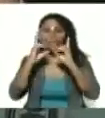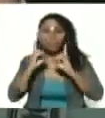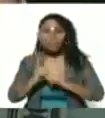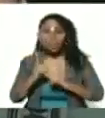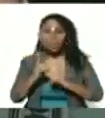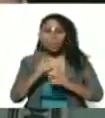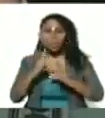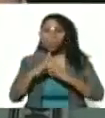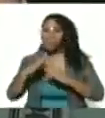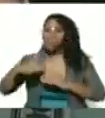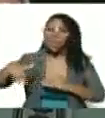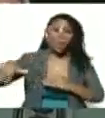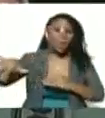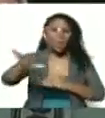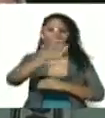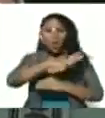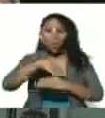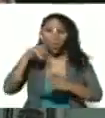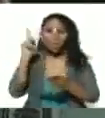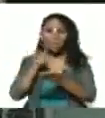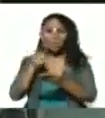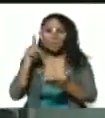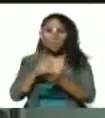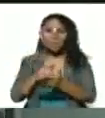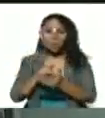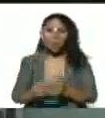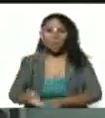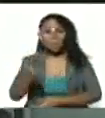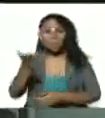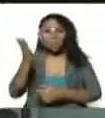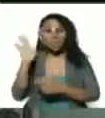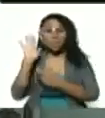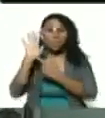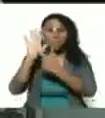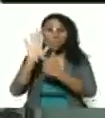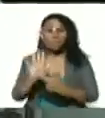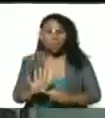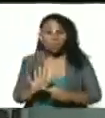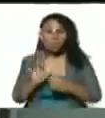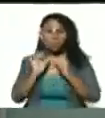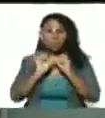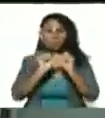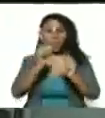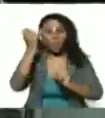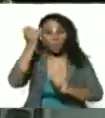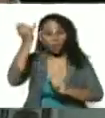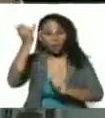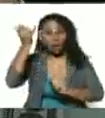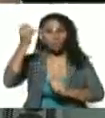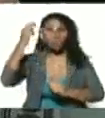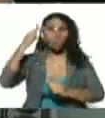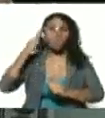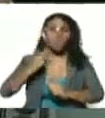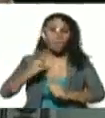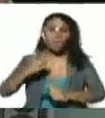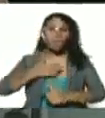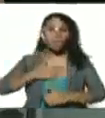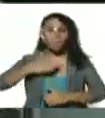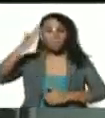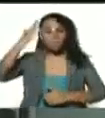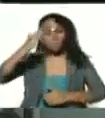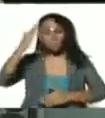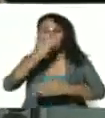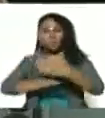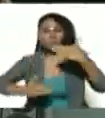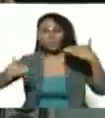entre todos con una participación protagónica y siguiendo los ideales de Bolívar de Micobantes Supremos